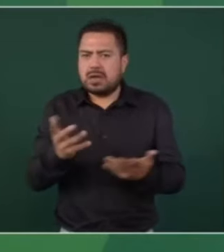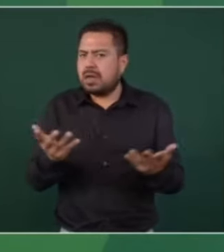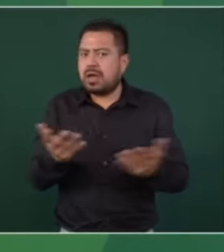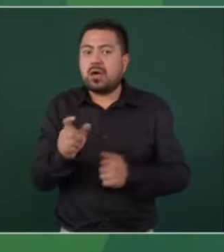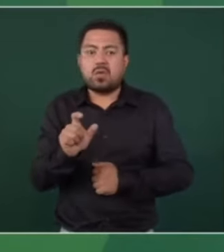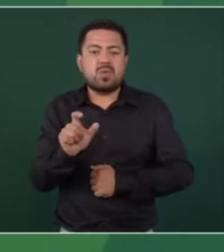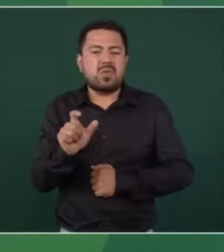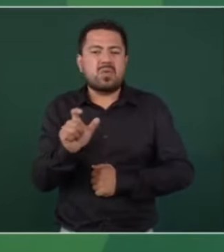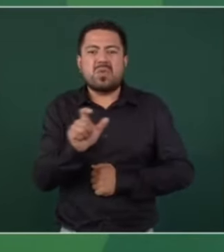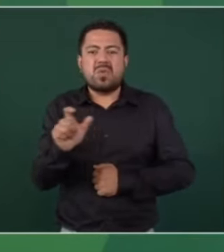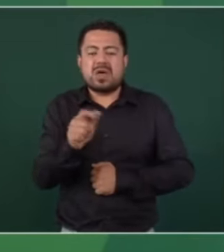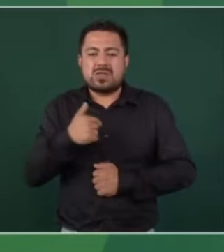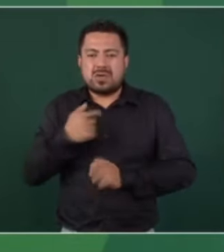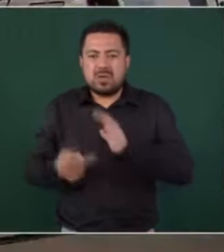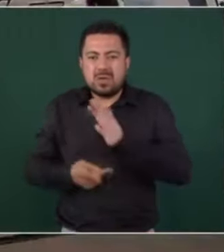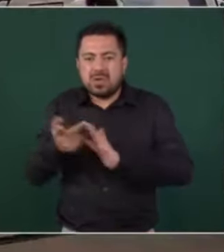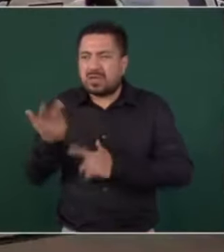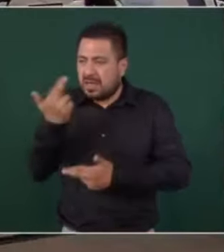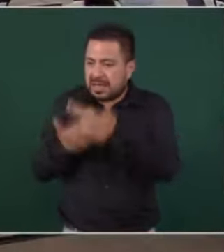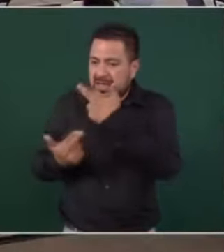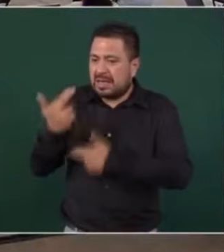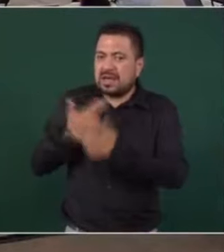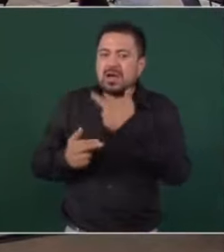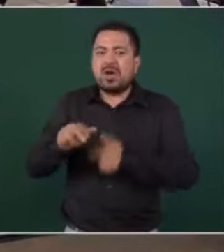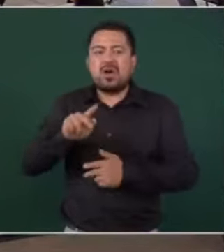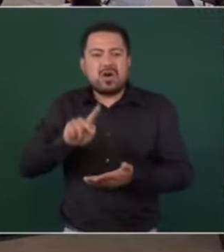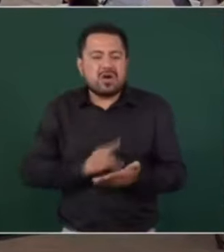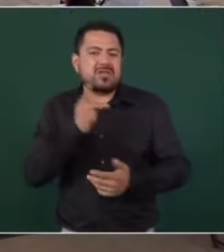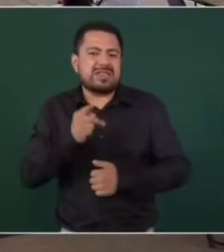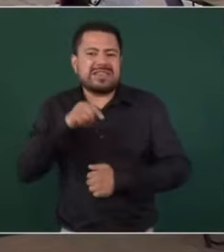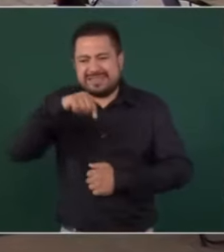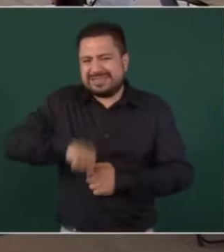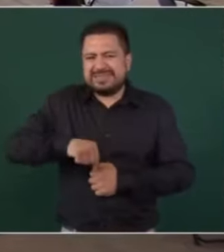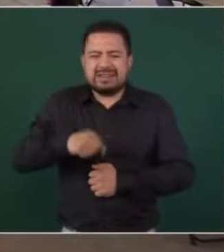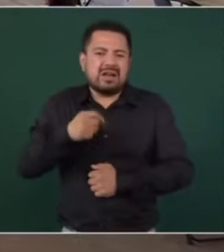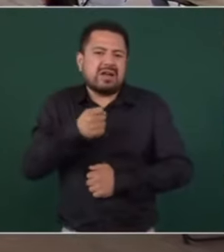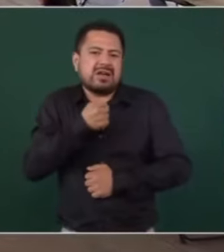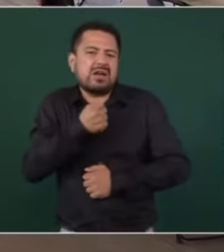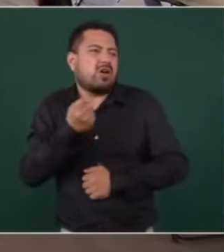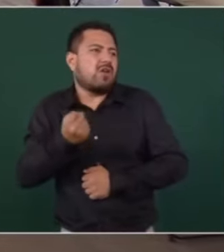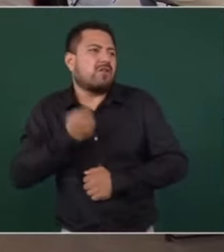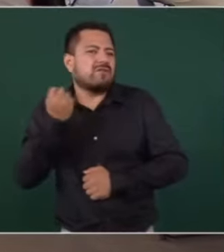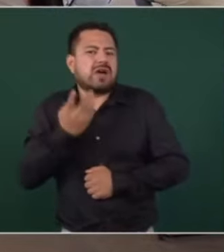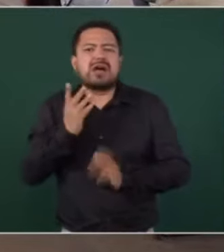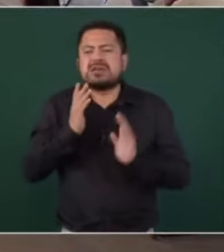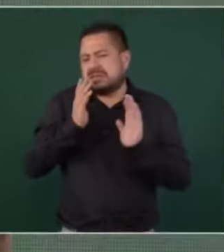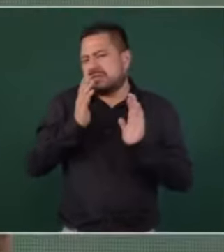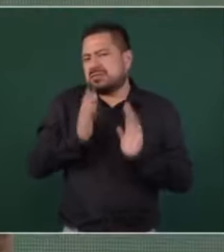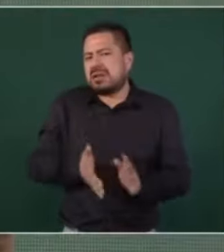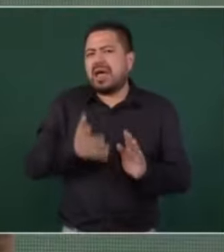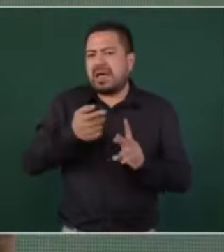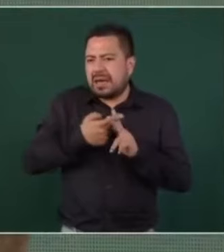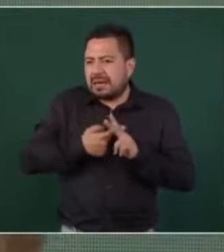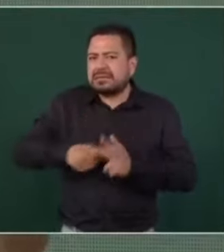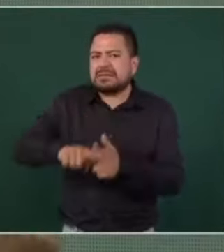acuerdan que la oposición, Xochitl Galvez, Lili Tellez, Kenia López, Loret de Mola,